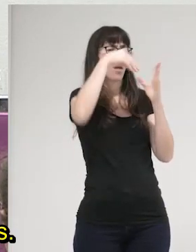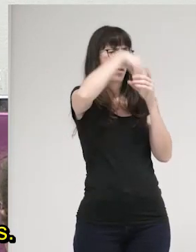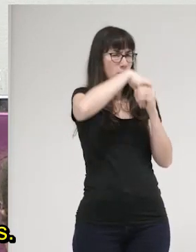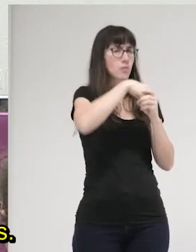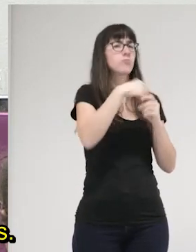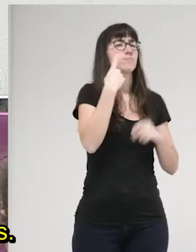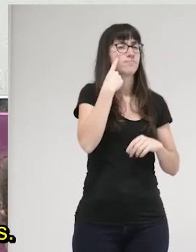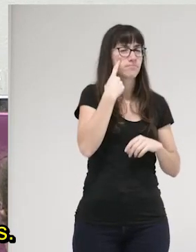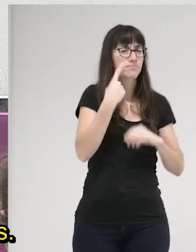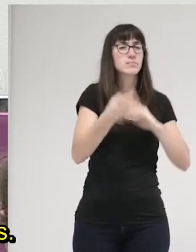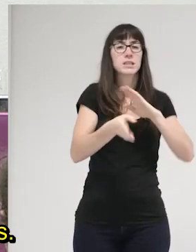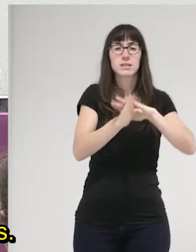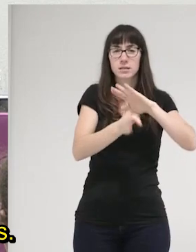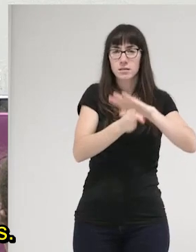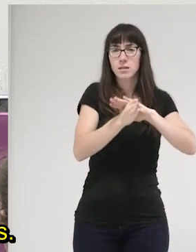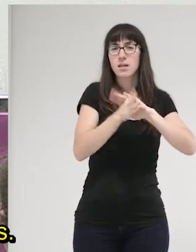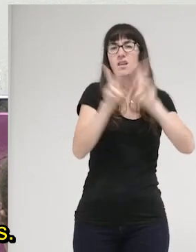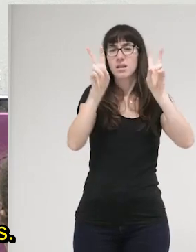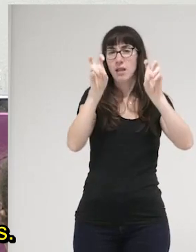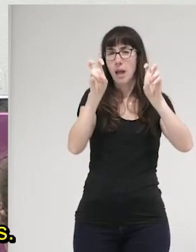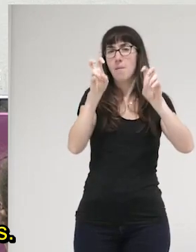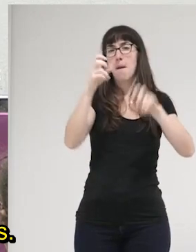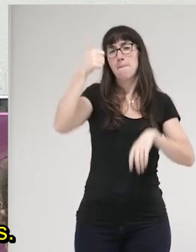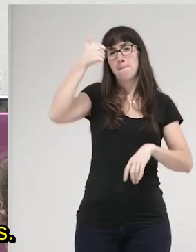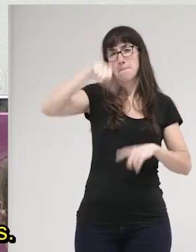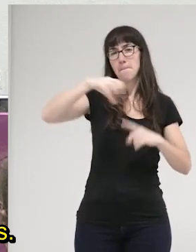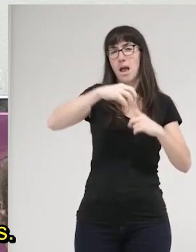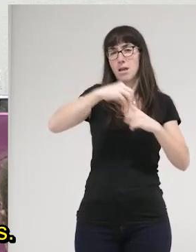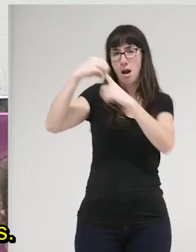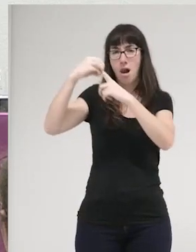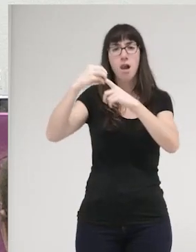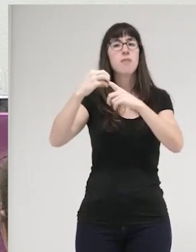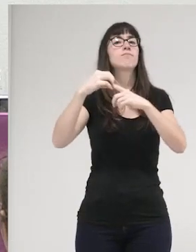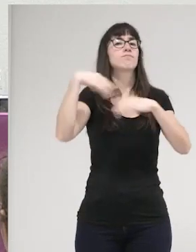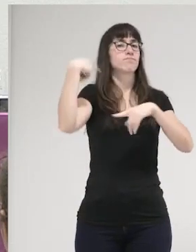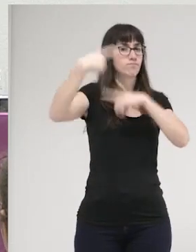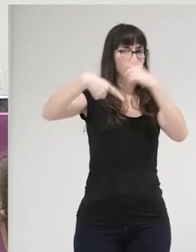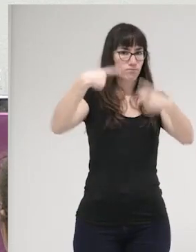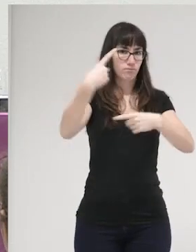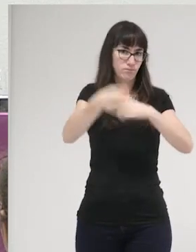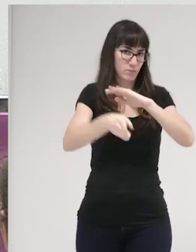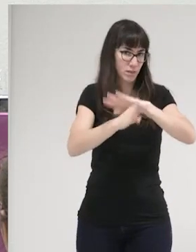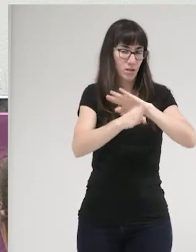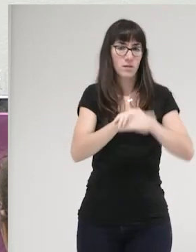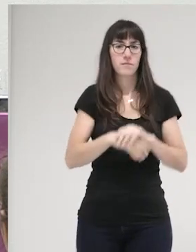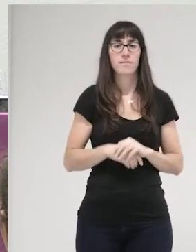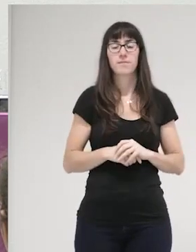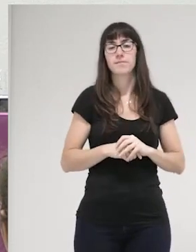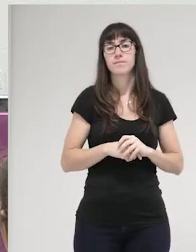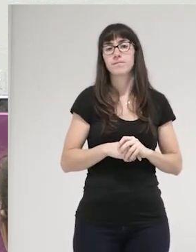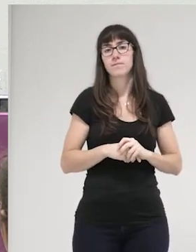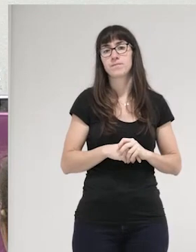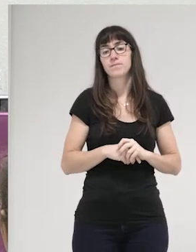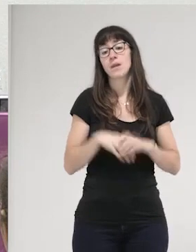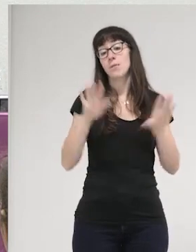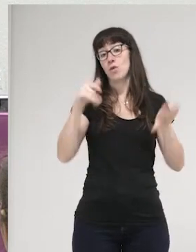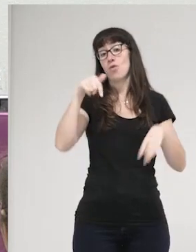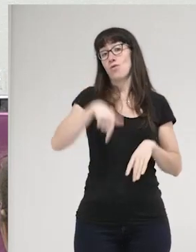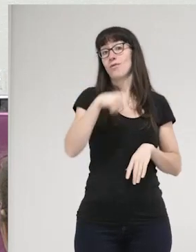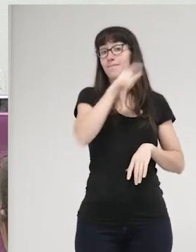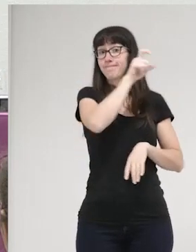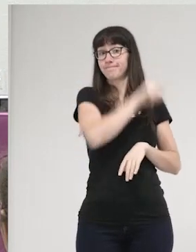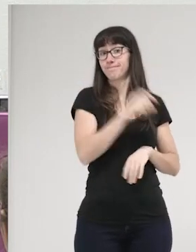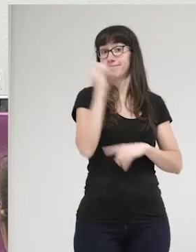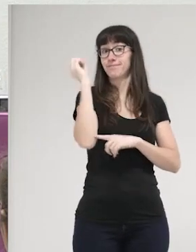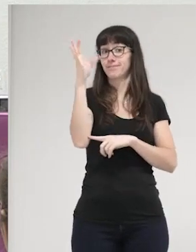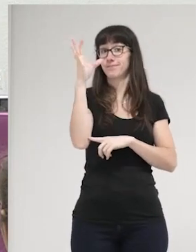mantienen las concepciones patriarcales más clásicas. Pero la charla que nos va a dar hoy se